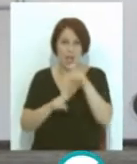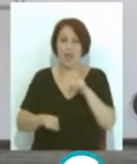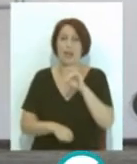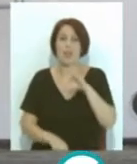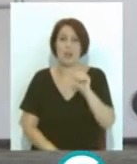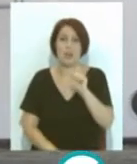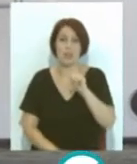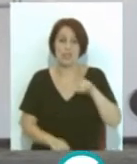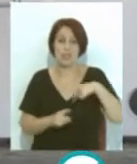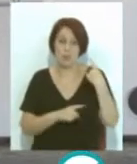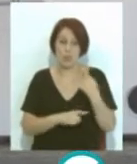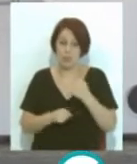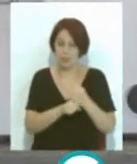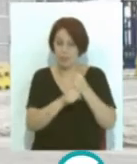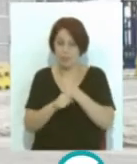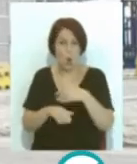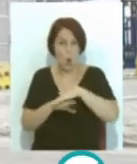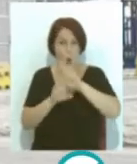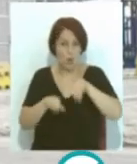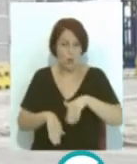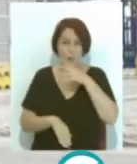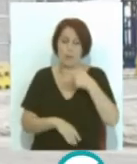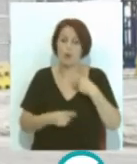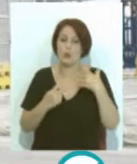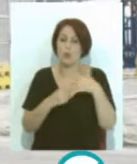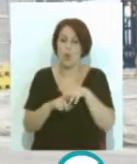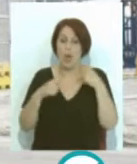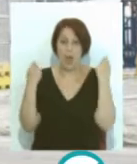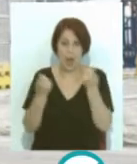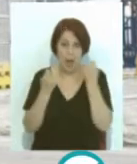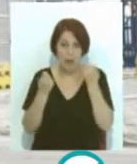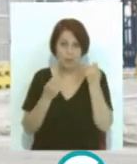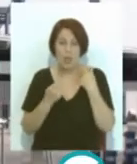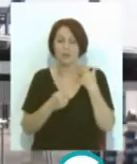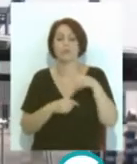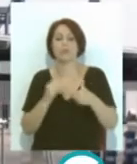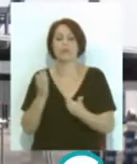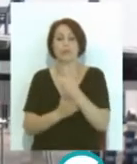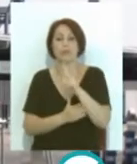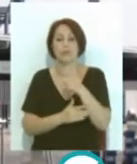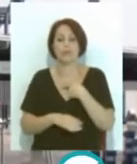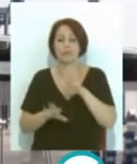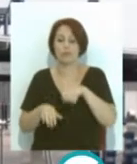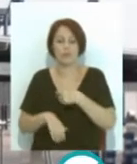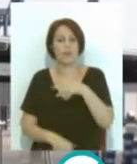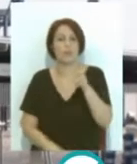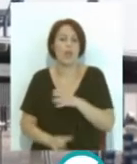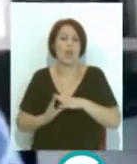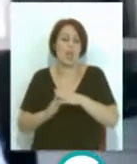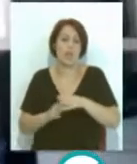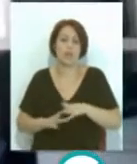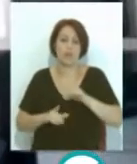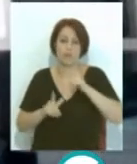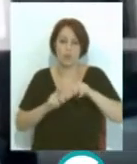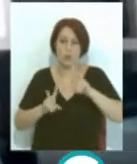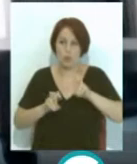meses después de la última escala antes del estado de alarma, el próximo día 21 el puerto de Cádiz volverá a recibir un nuevo crucero. En esta escala